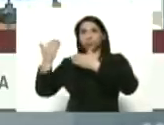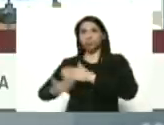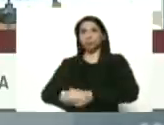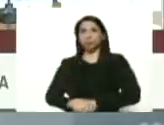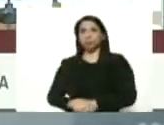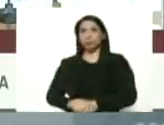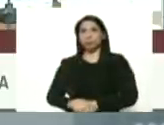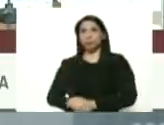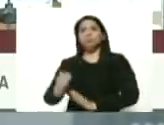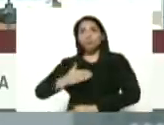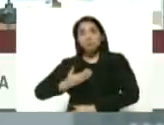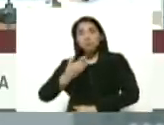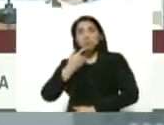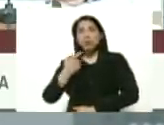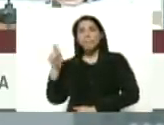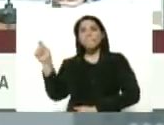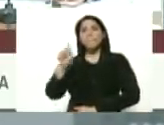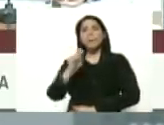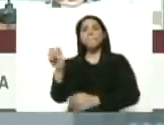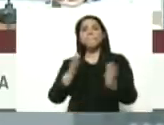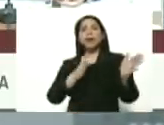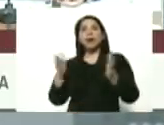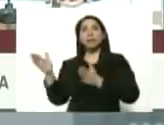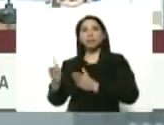Les puedo decir que en el mes de marzo,